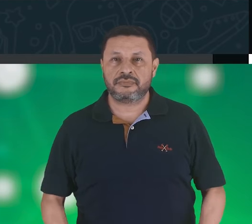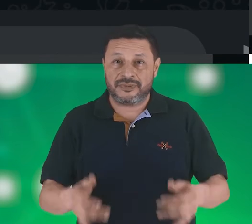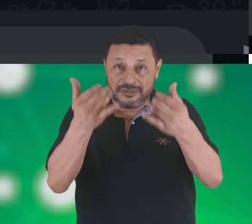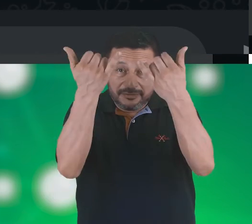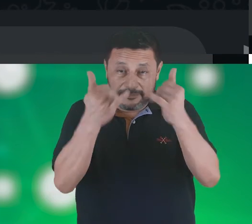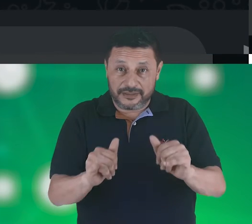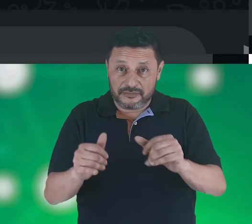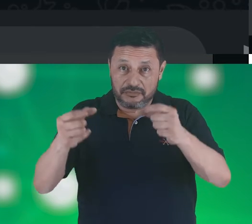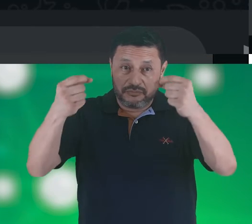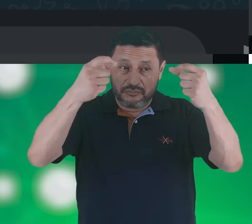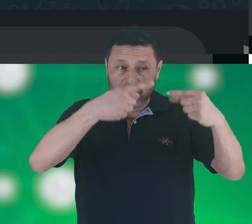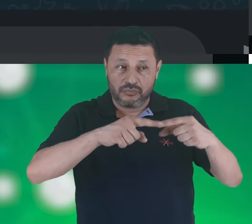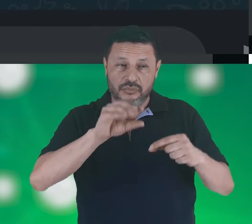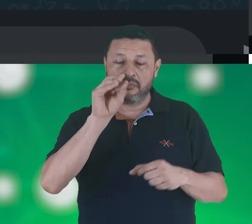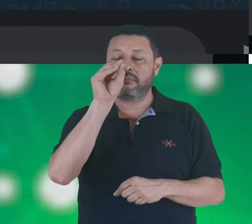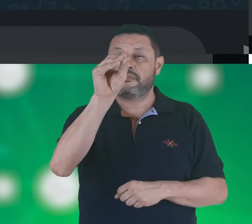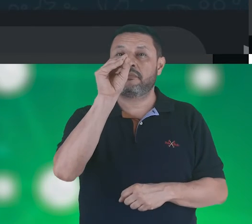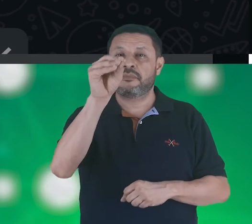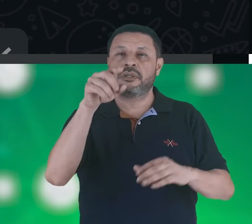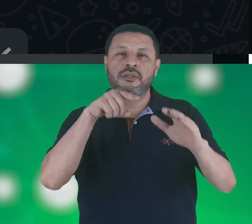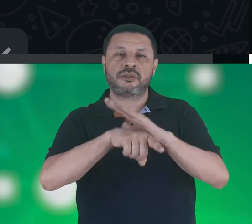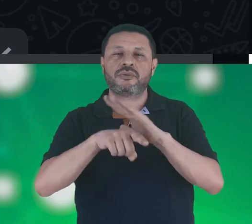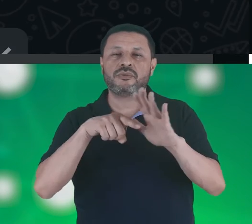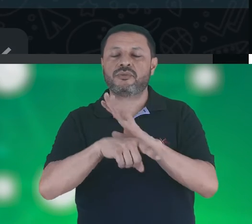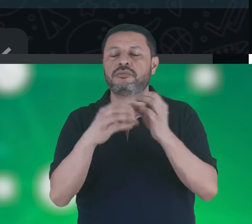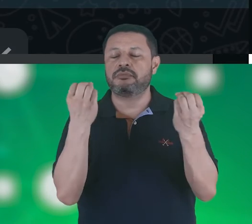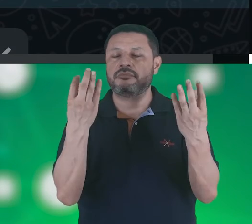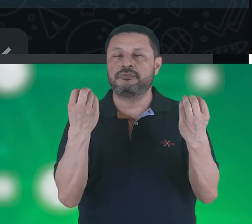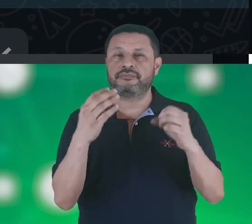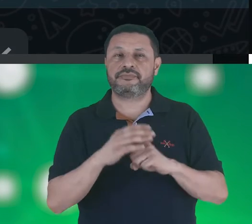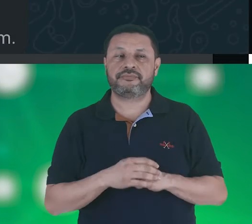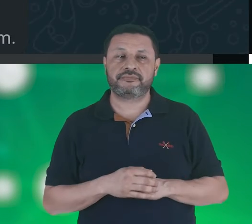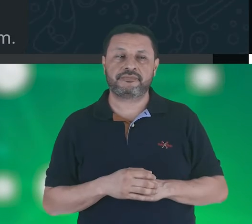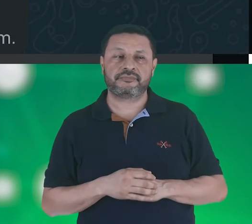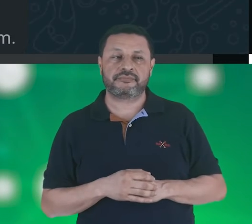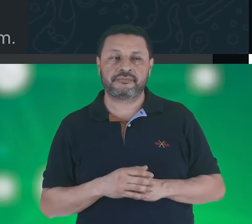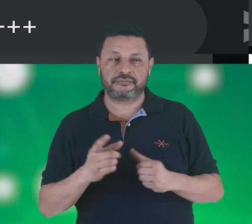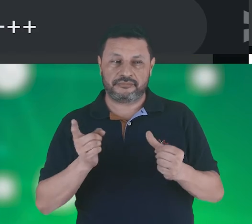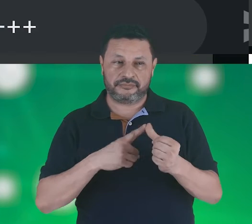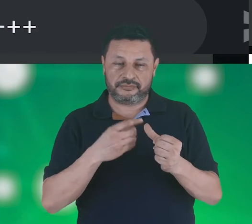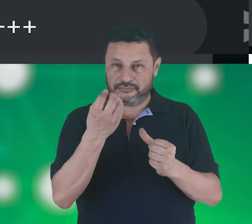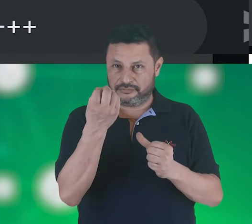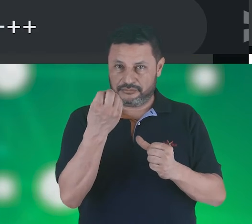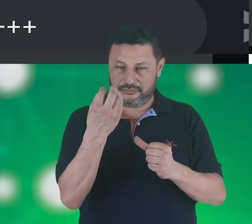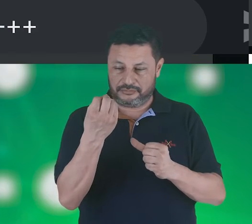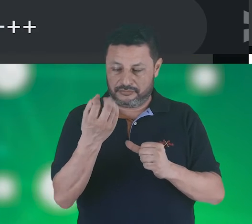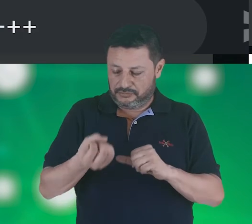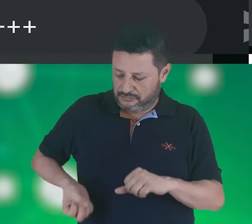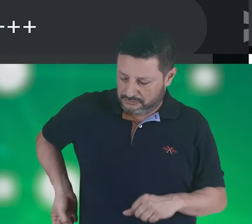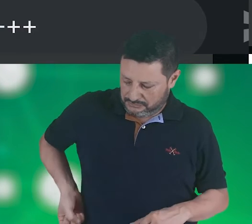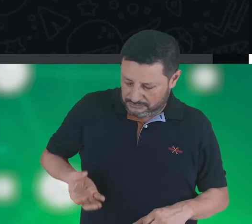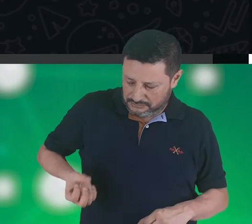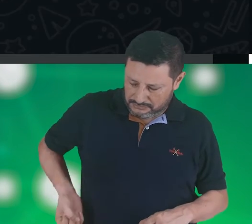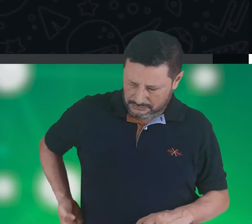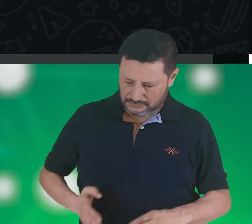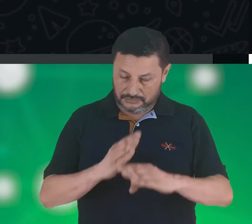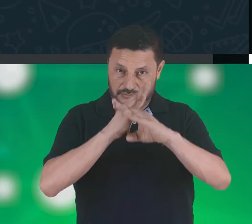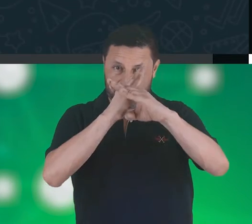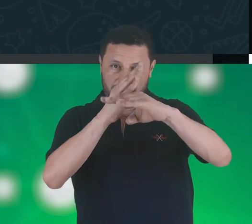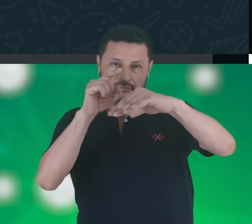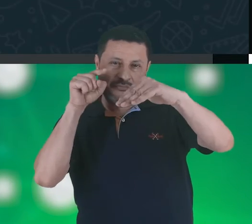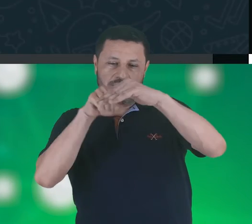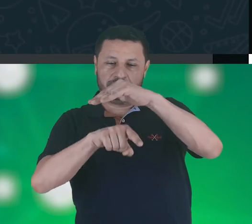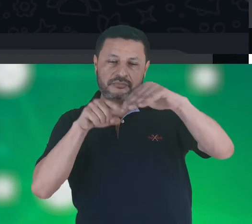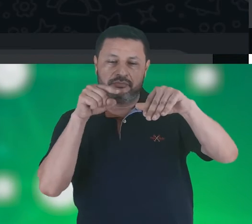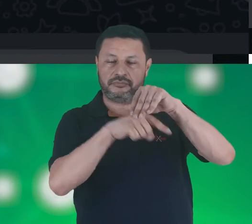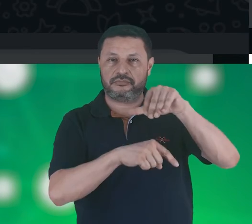Finalizado el partido, se da el marcador final, incluyendo número de lanzamientos, bloqueos y